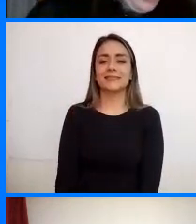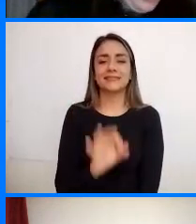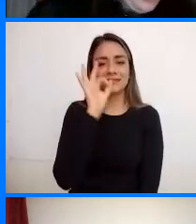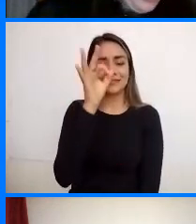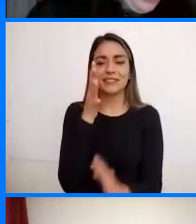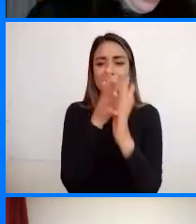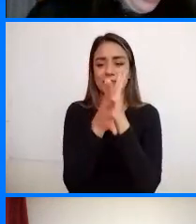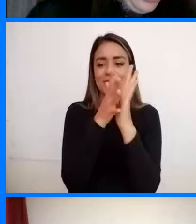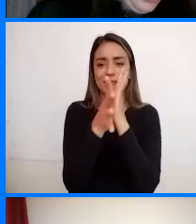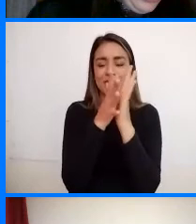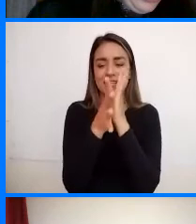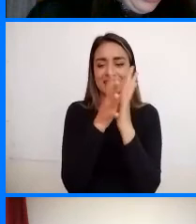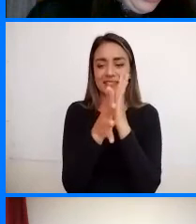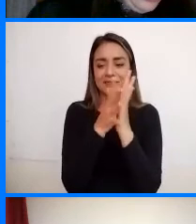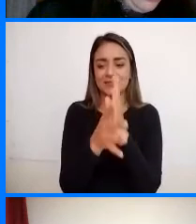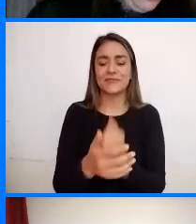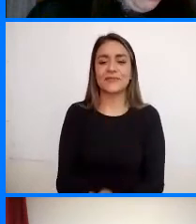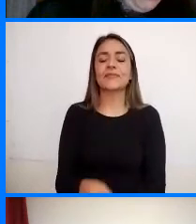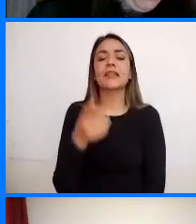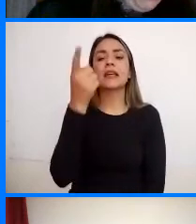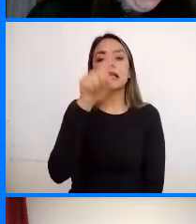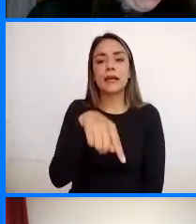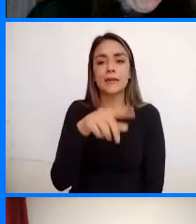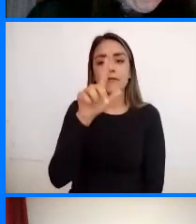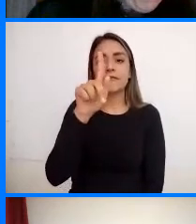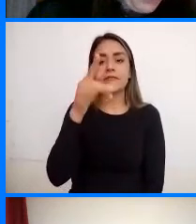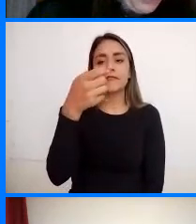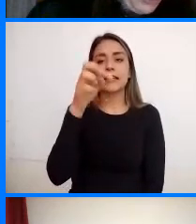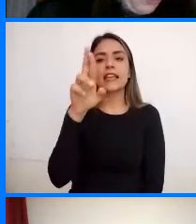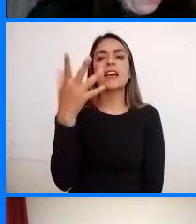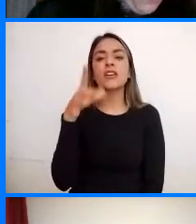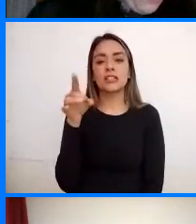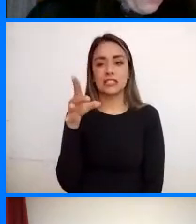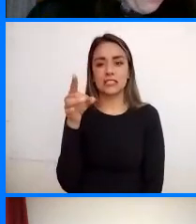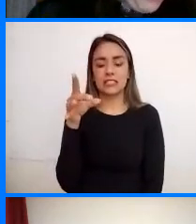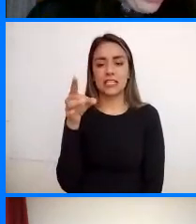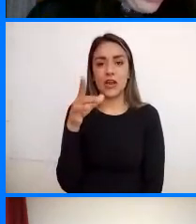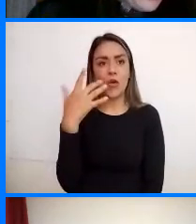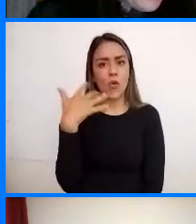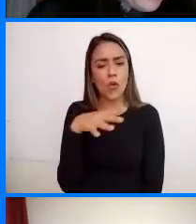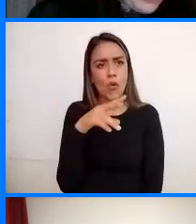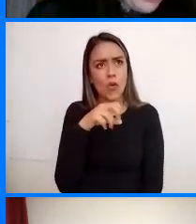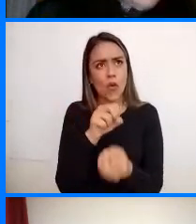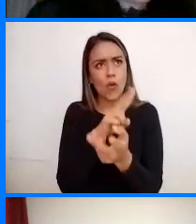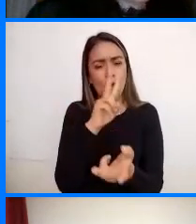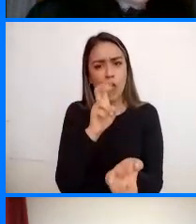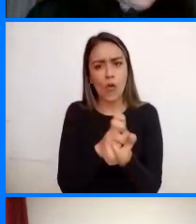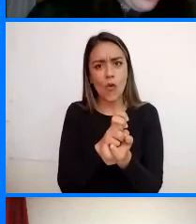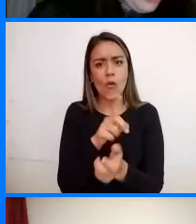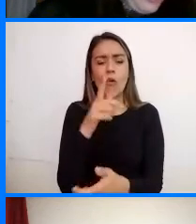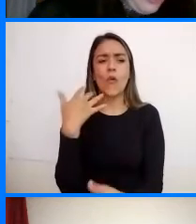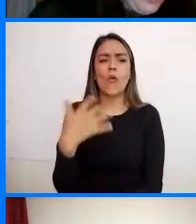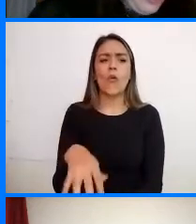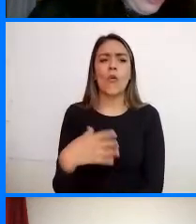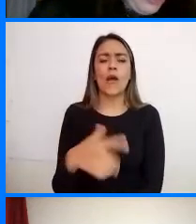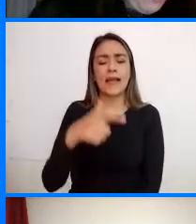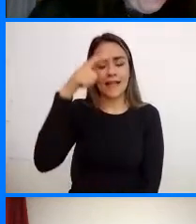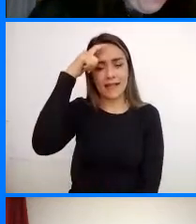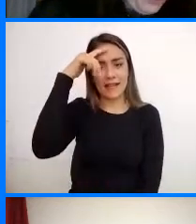También nos ve Fíger desde Chía Oh Fíger Cartagena Cartagena